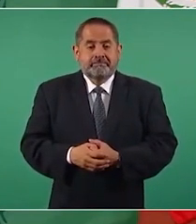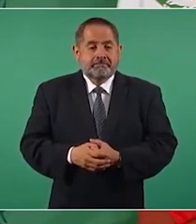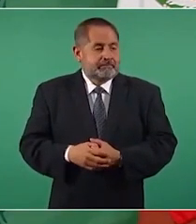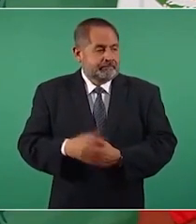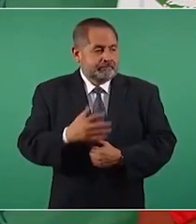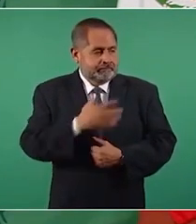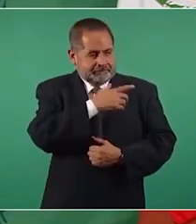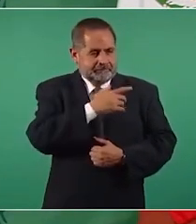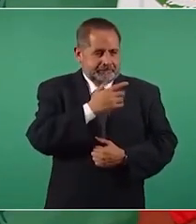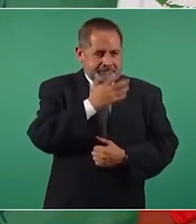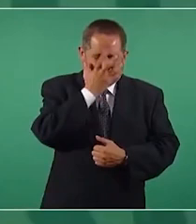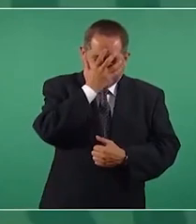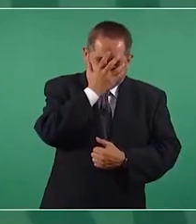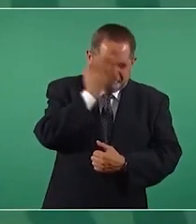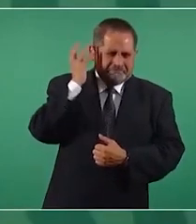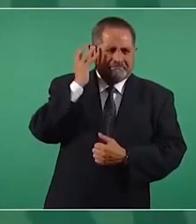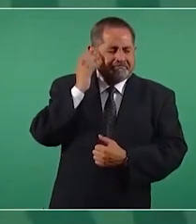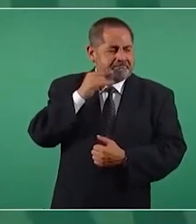fuera máscaras,